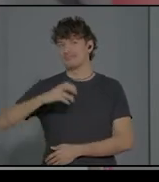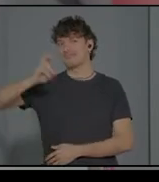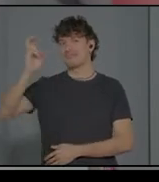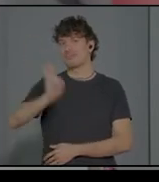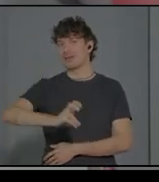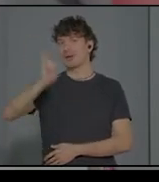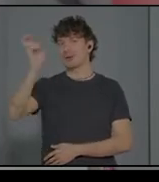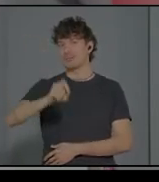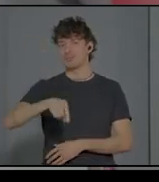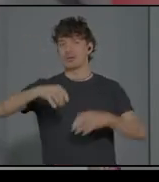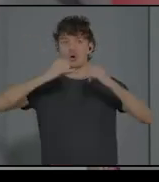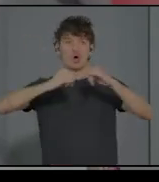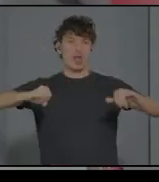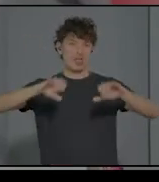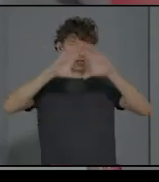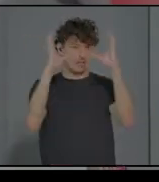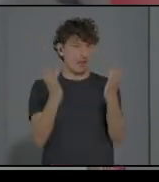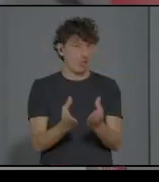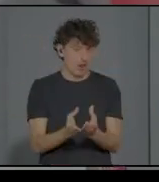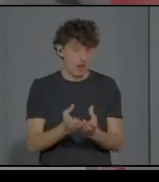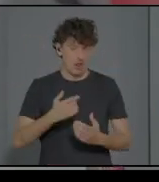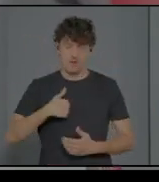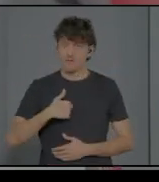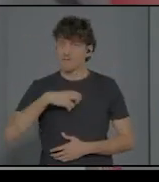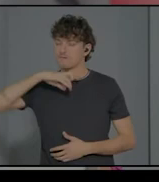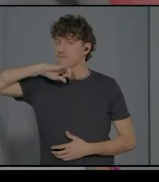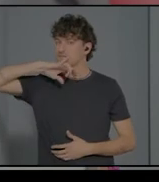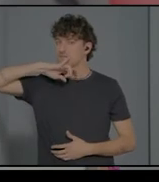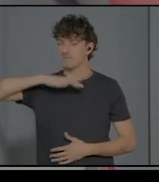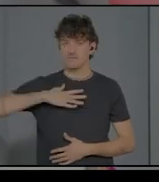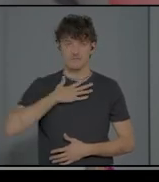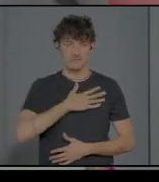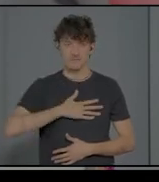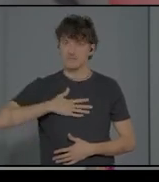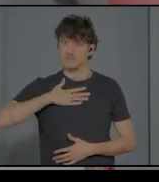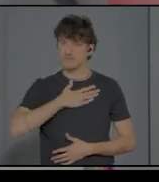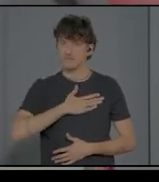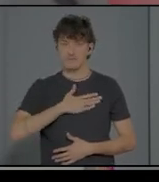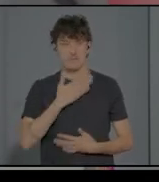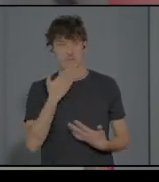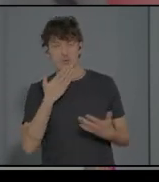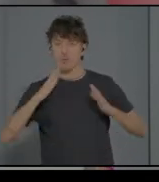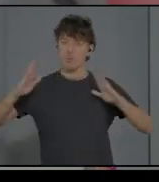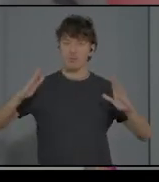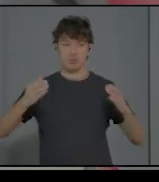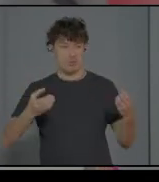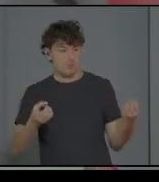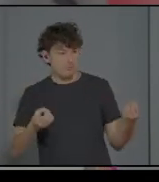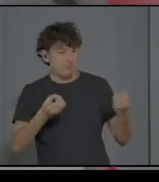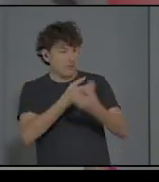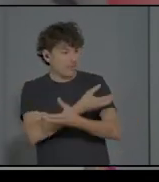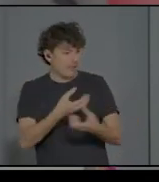Estoy especialmente encantada porque siempre ha sido un momento de intercambio, de contactos, de relaciones especialmente